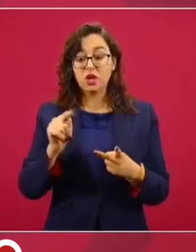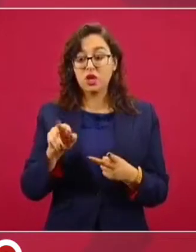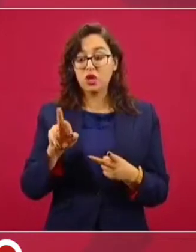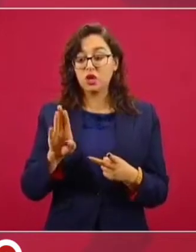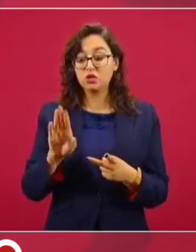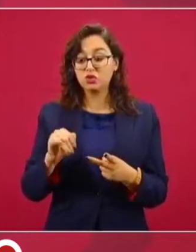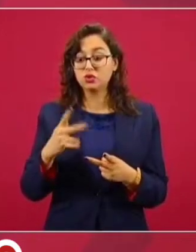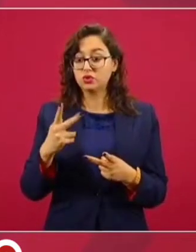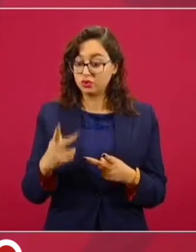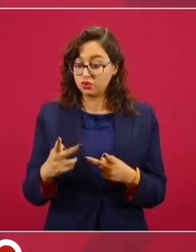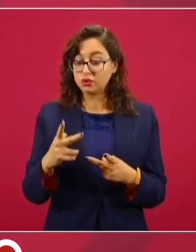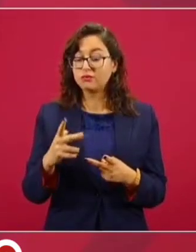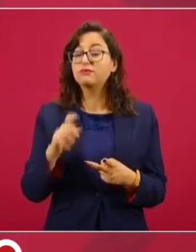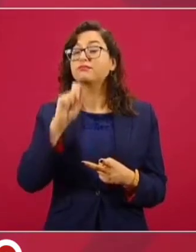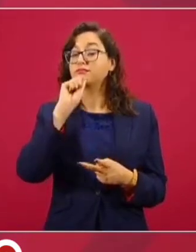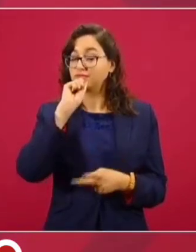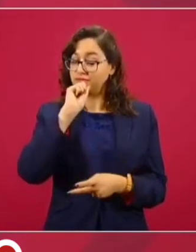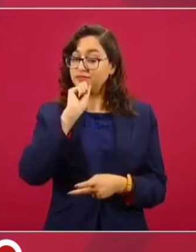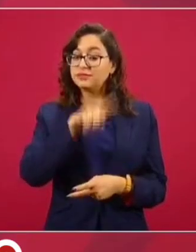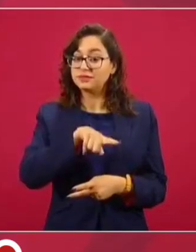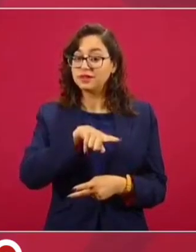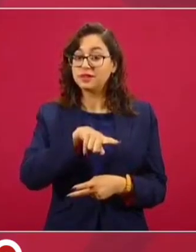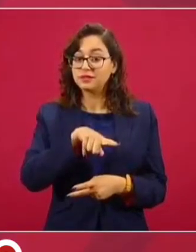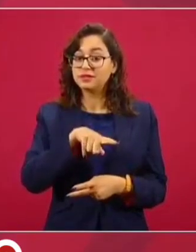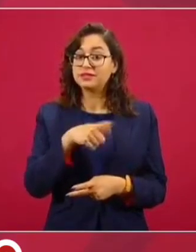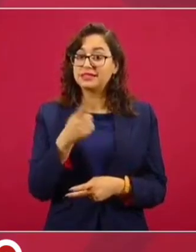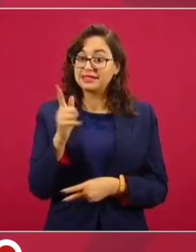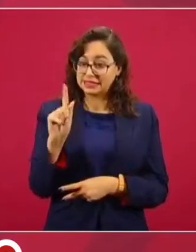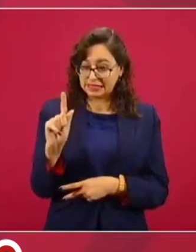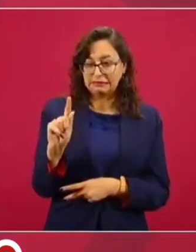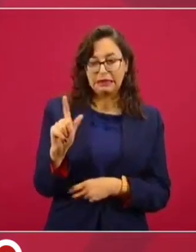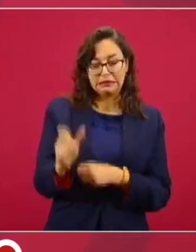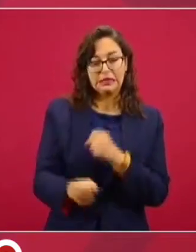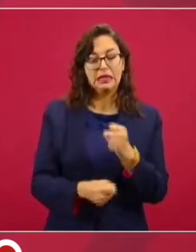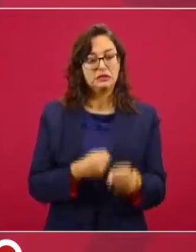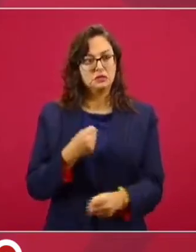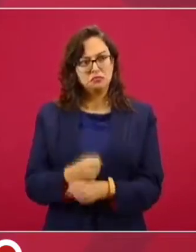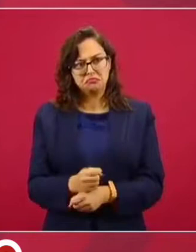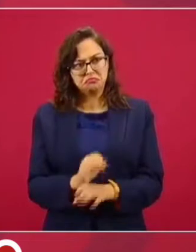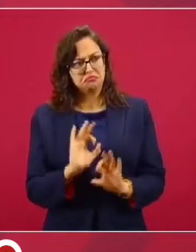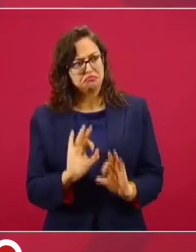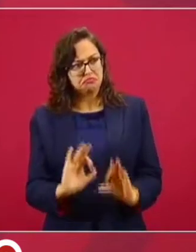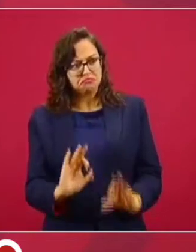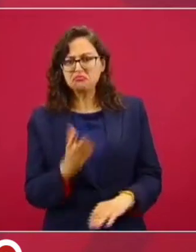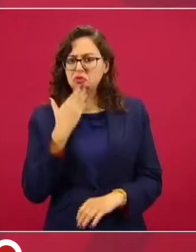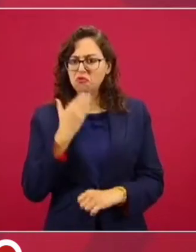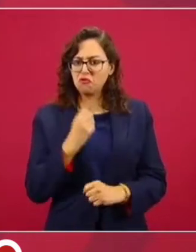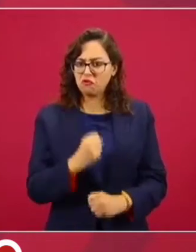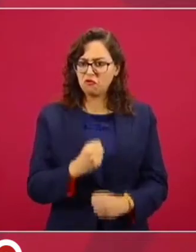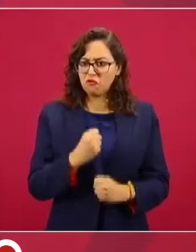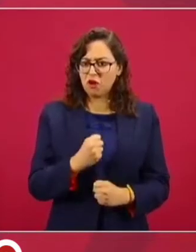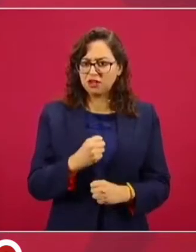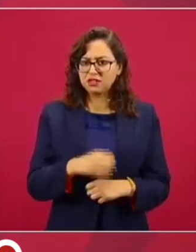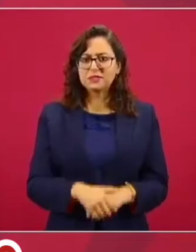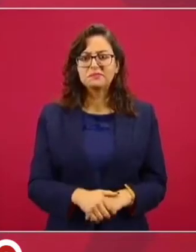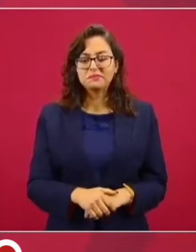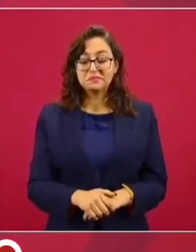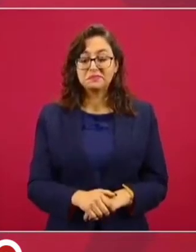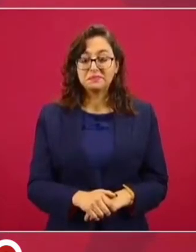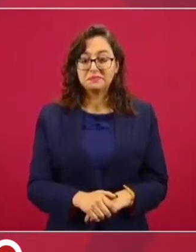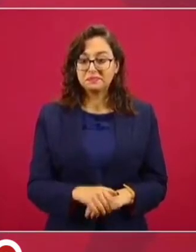lleva como 70 y está muy bien, el presidente chino igual,